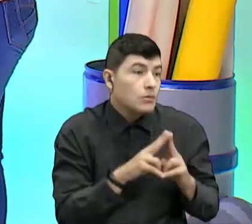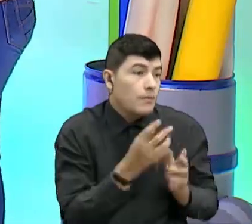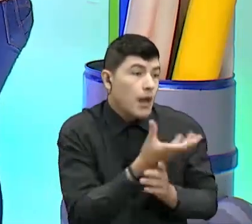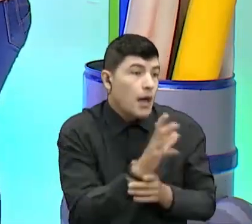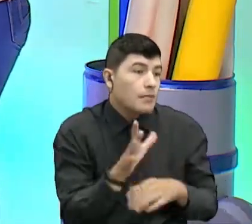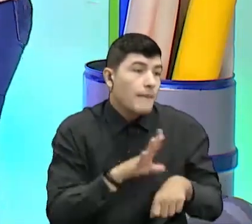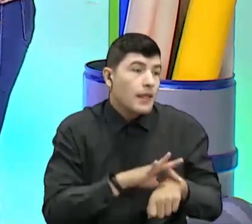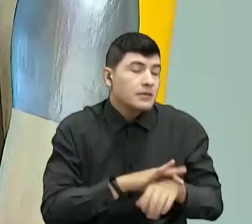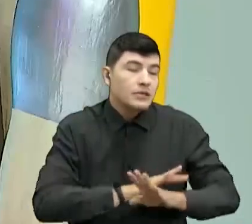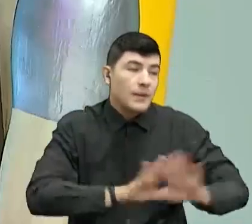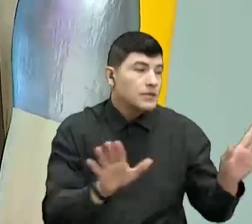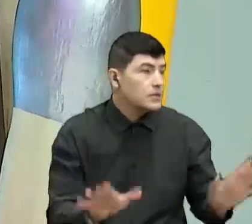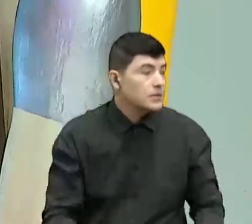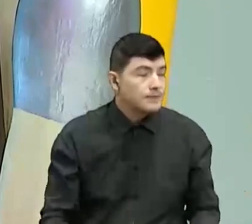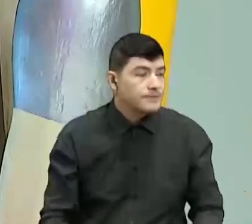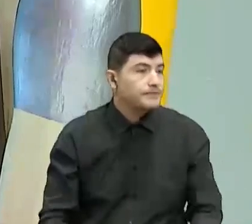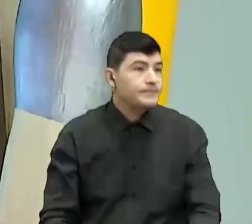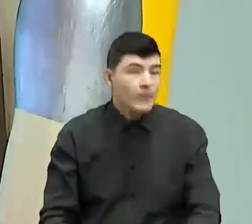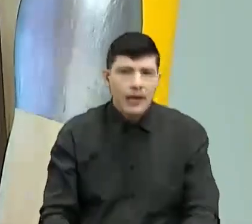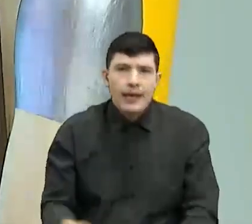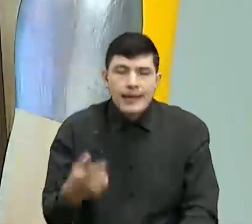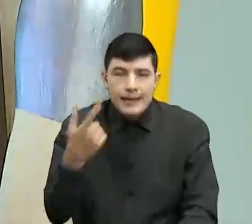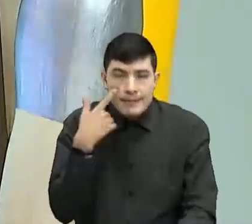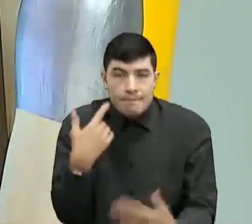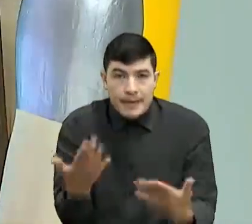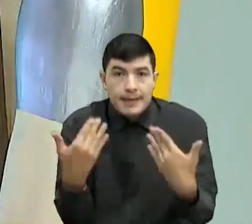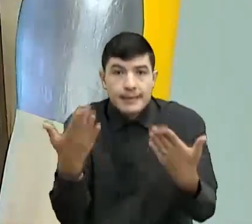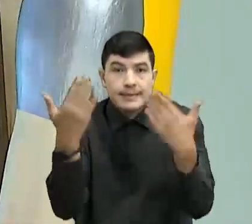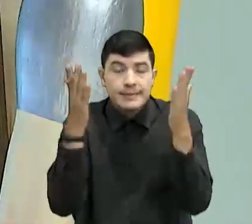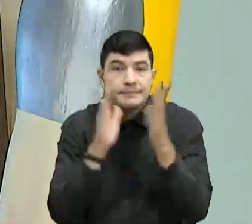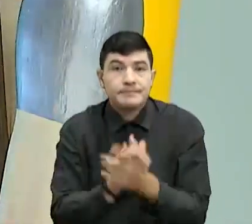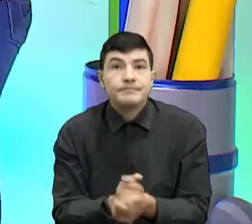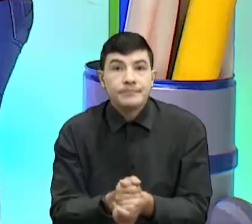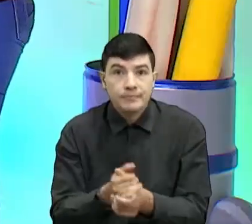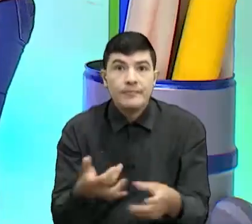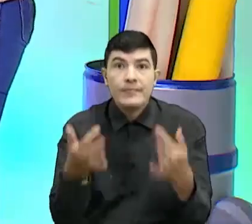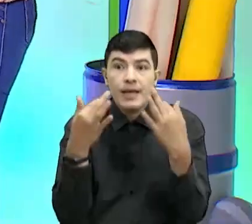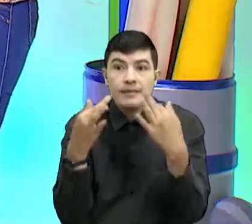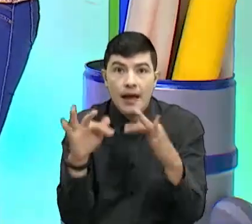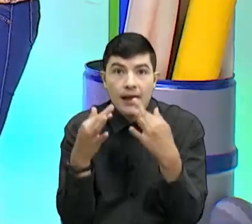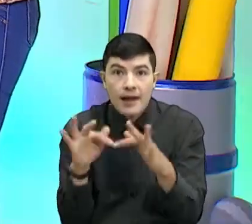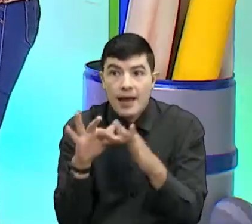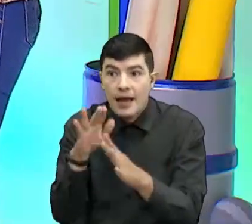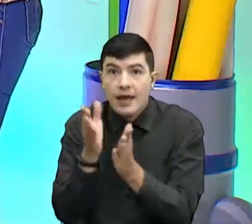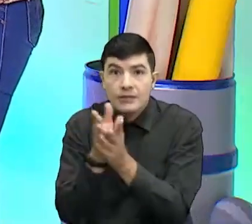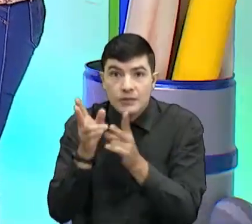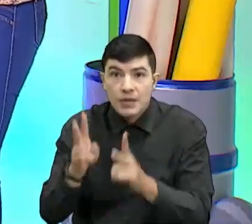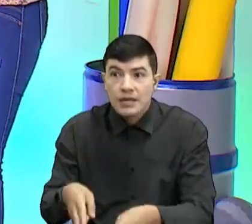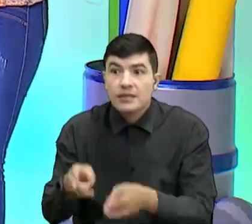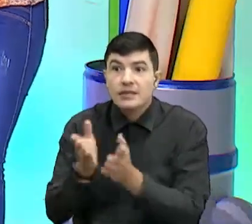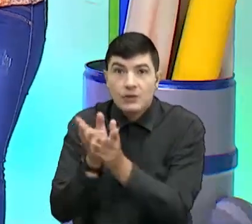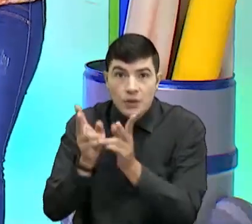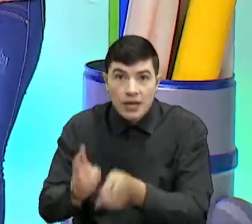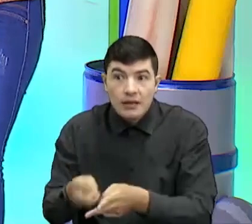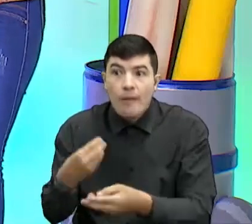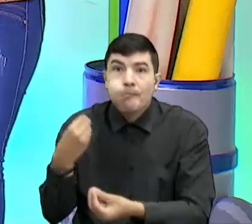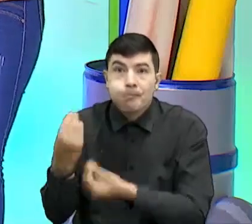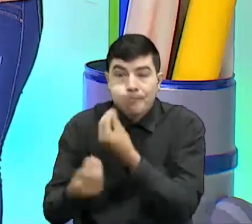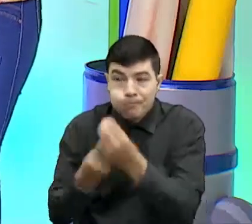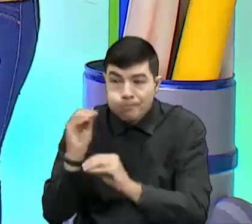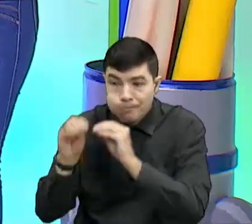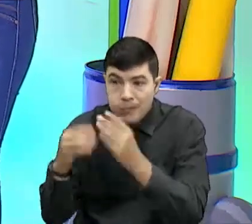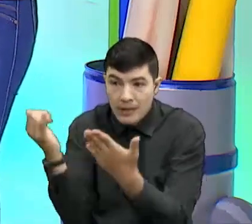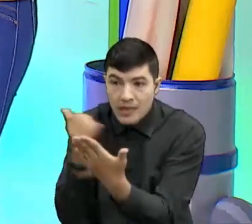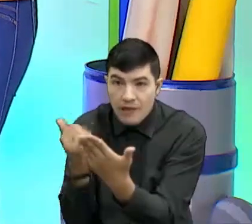imagínense que nuestro niño nos envía su tarea realizada. Ah, carachas, mandan tareas. Claro, y les tengo dos